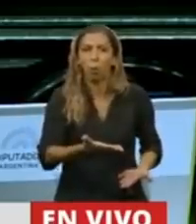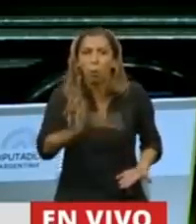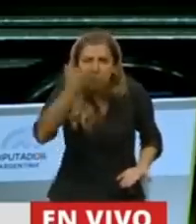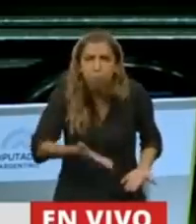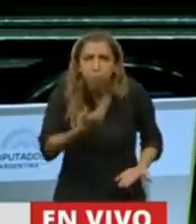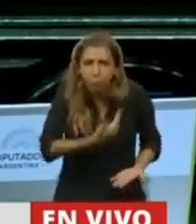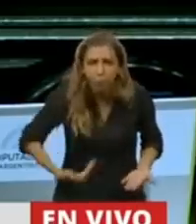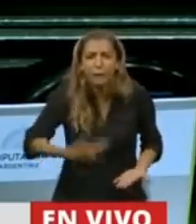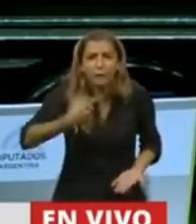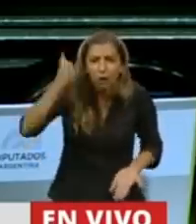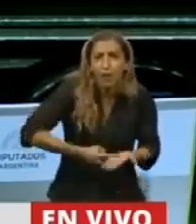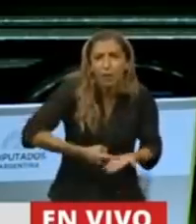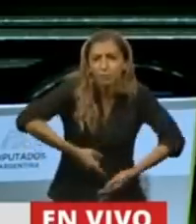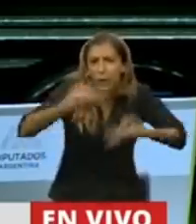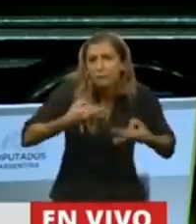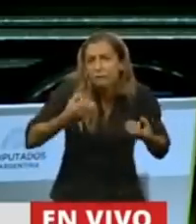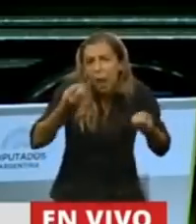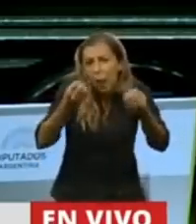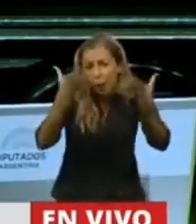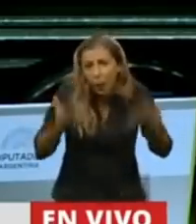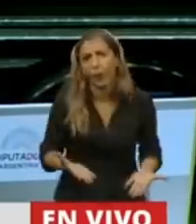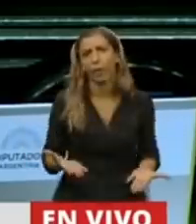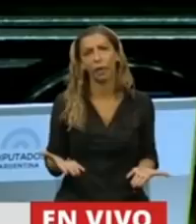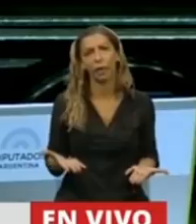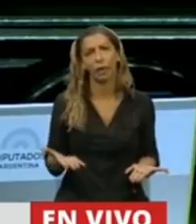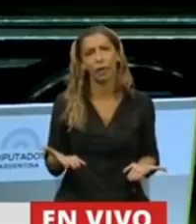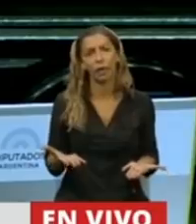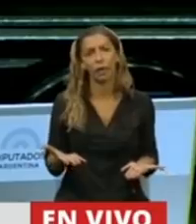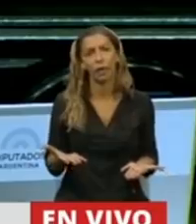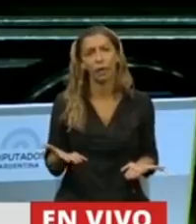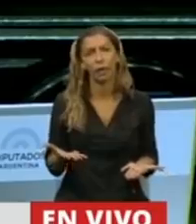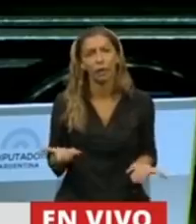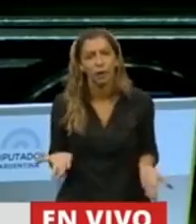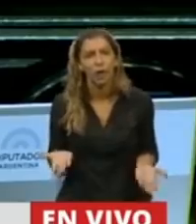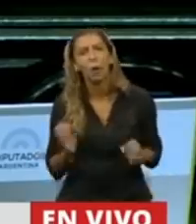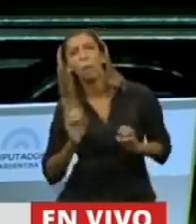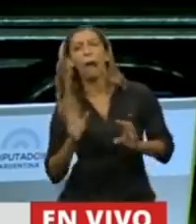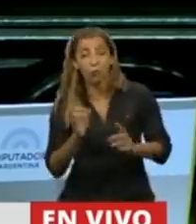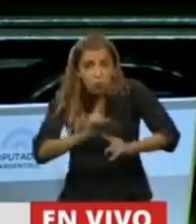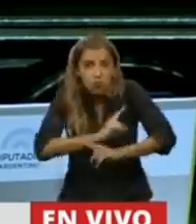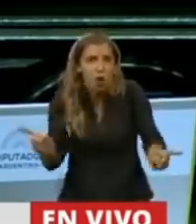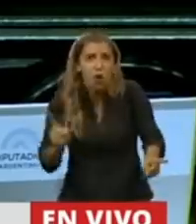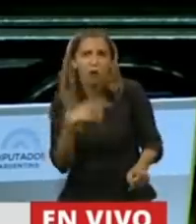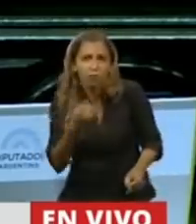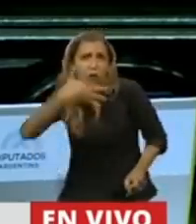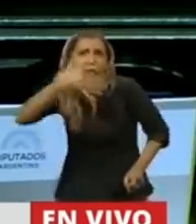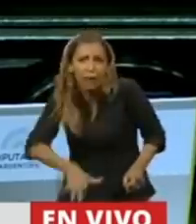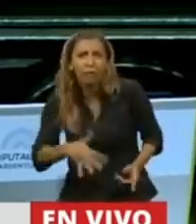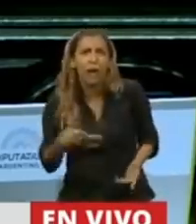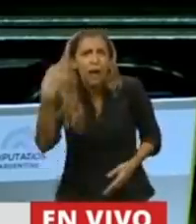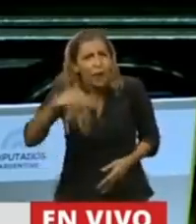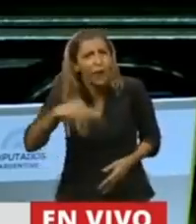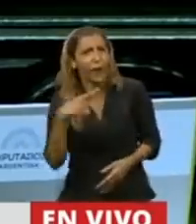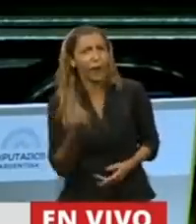bien. Estas son las cosas que muchas veces tenemos que entender. Y de repente, cuando algunos se dan cuenta